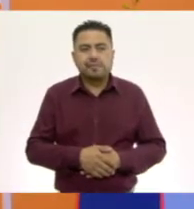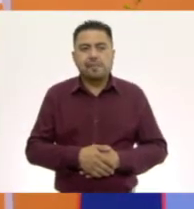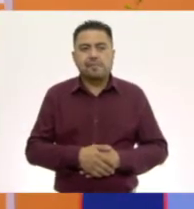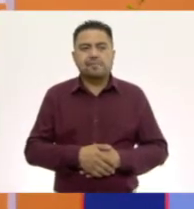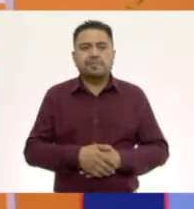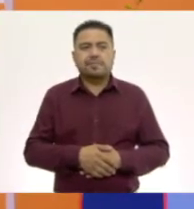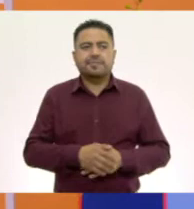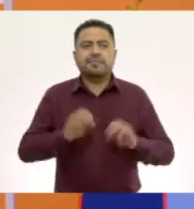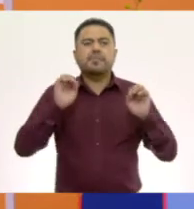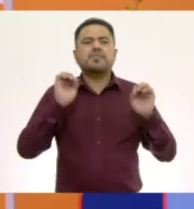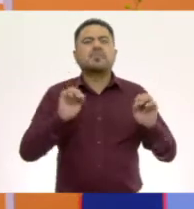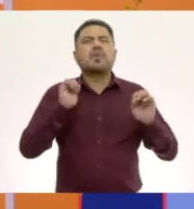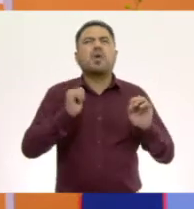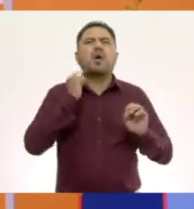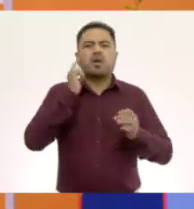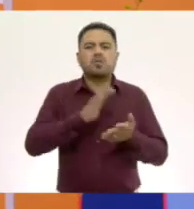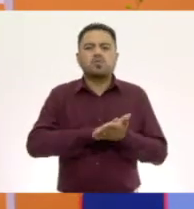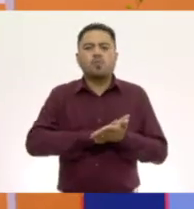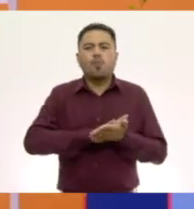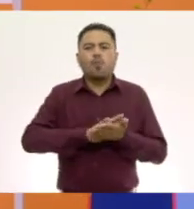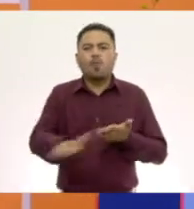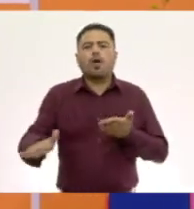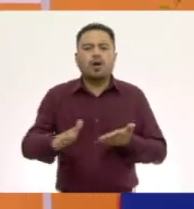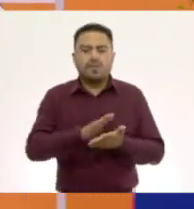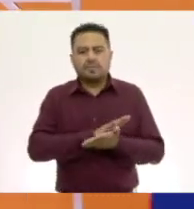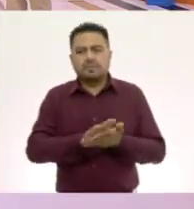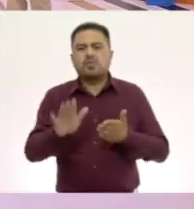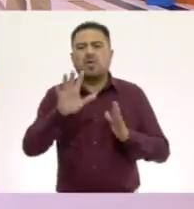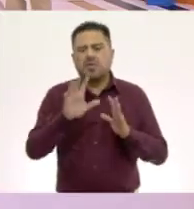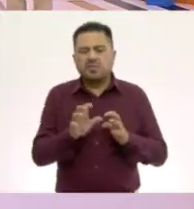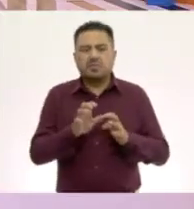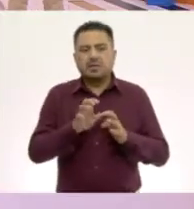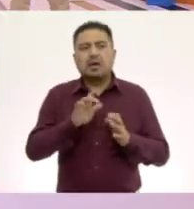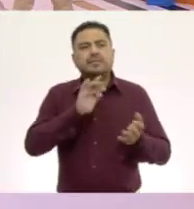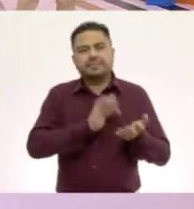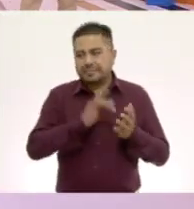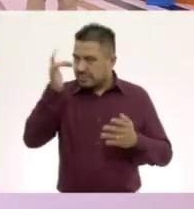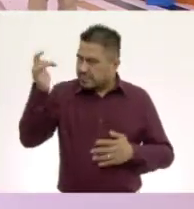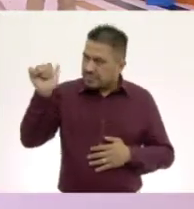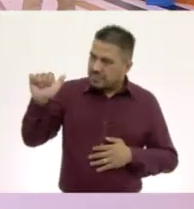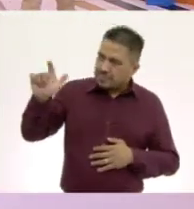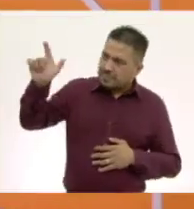O algo liso. Muy bien. Gracias, Ale.